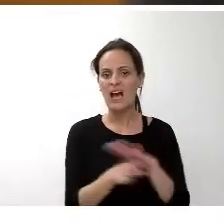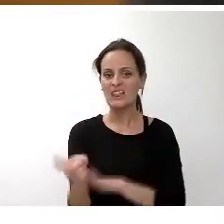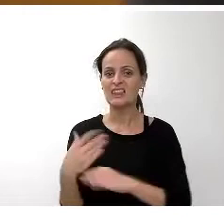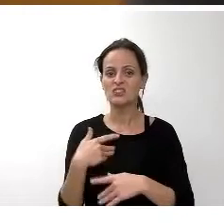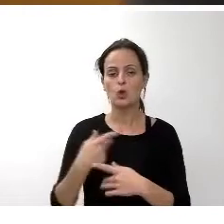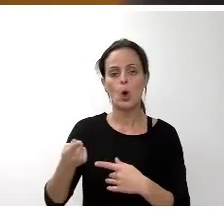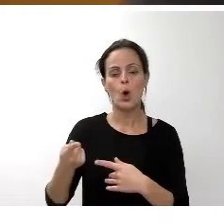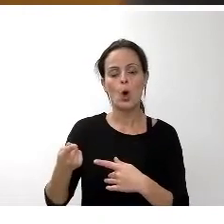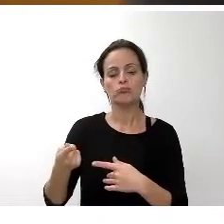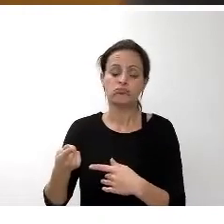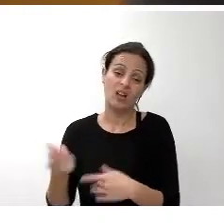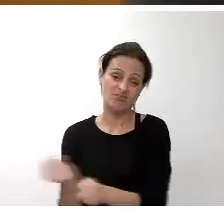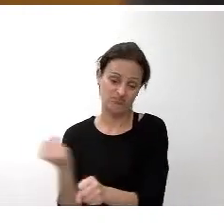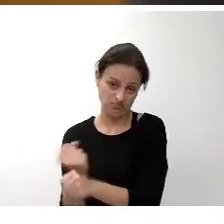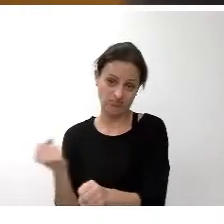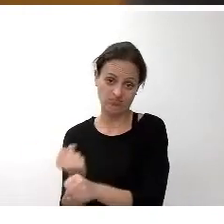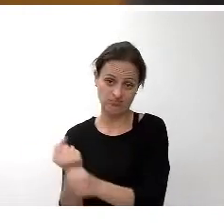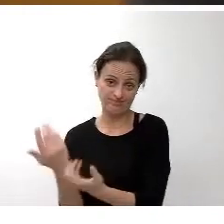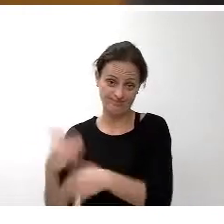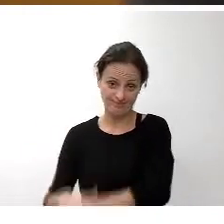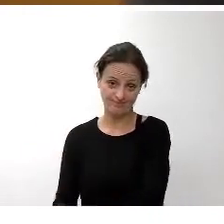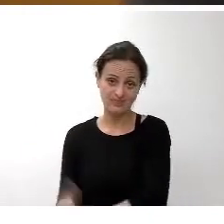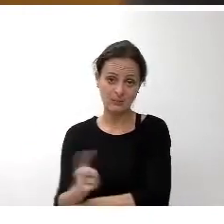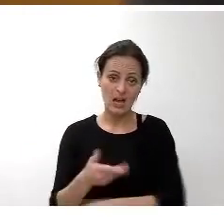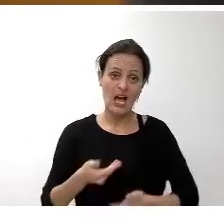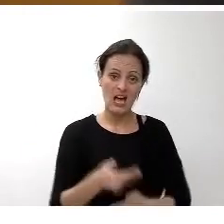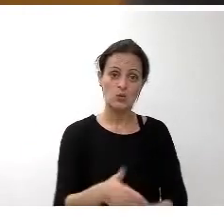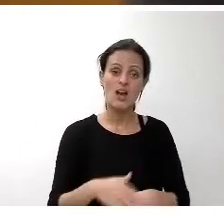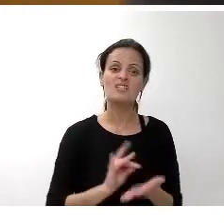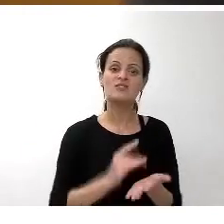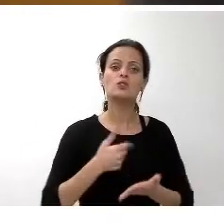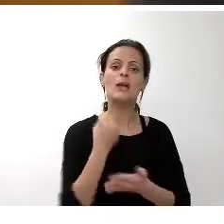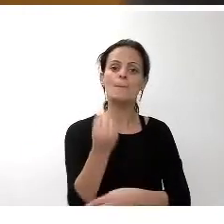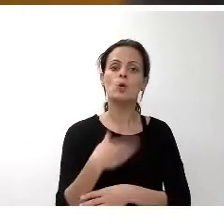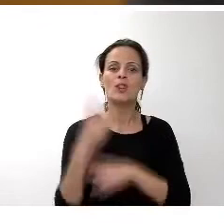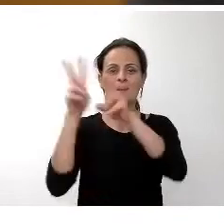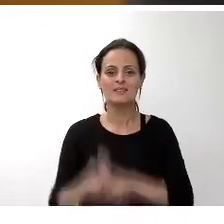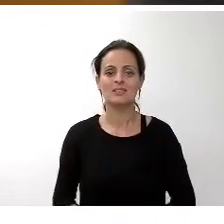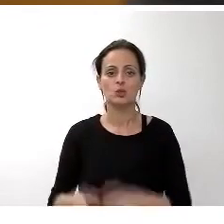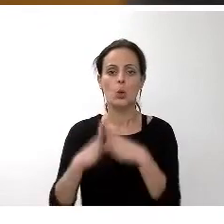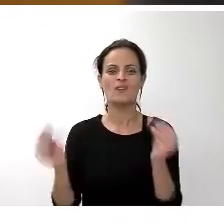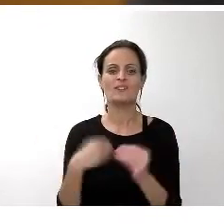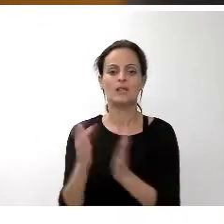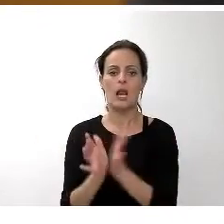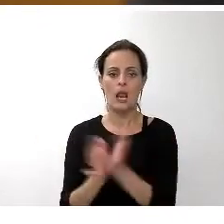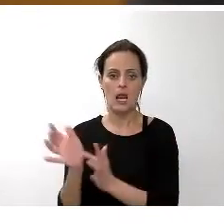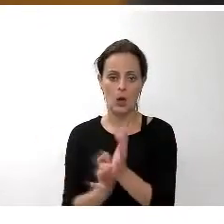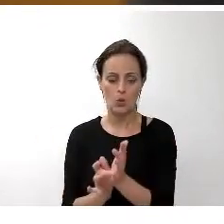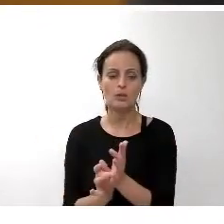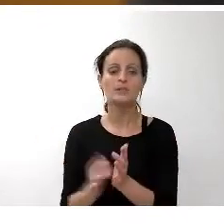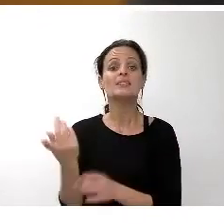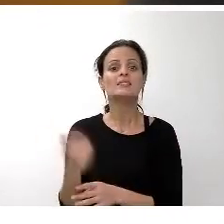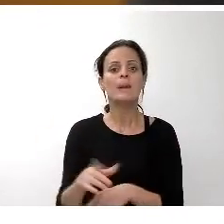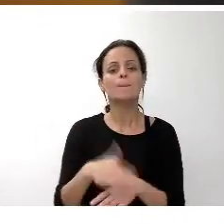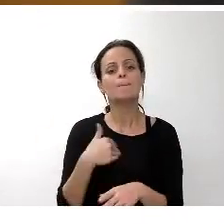mercado de trabajo ayuda al servicio de apoyo a la investigación en la Universidad de La Laguna al SEGAI con 240.000 euros a la escuela de